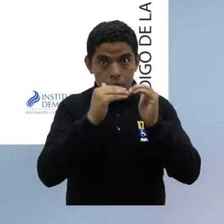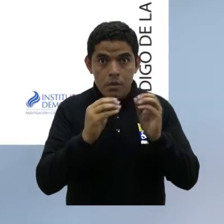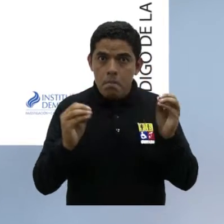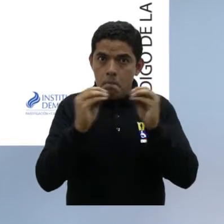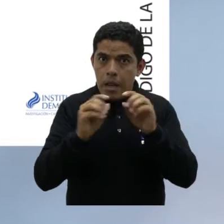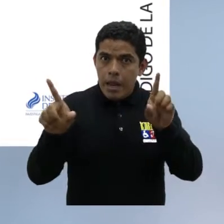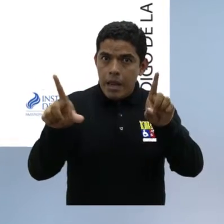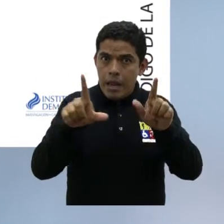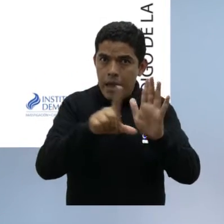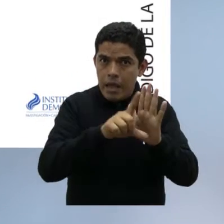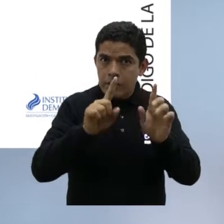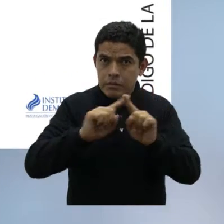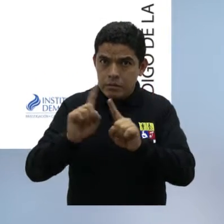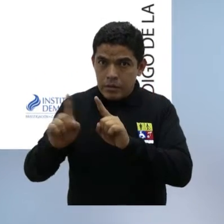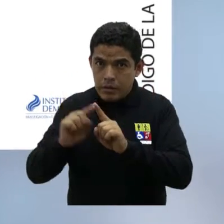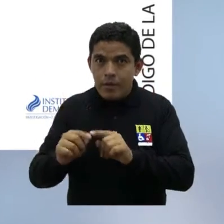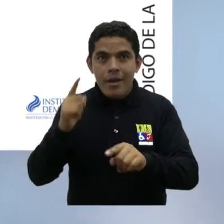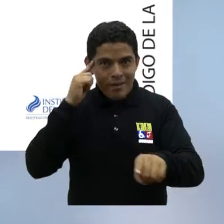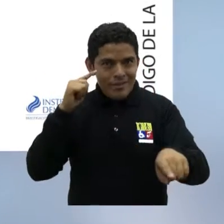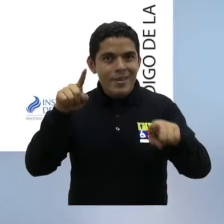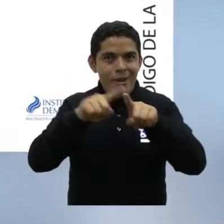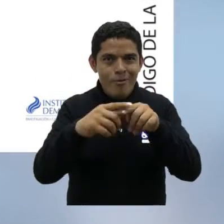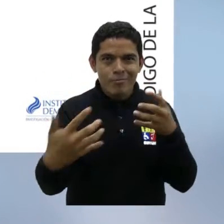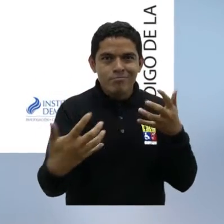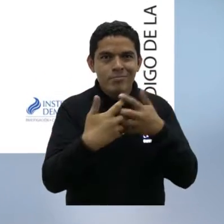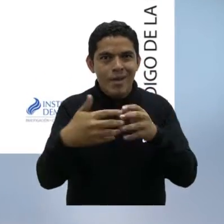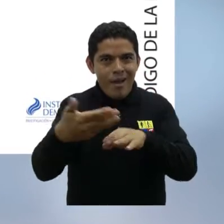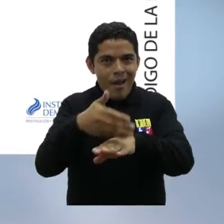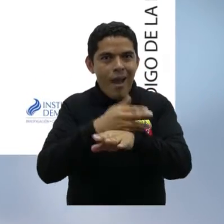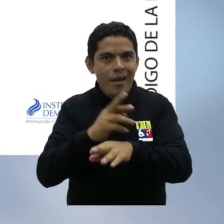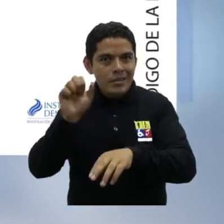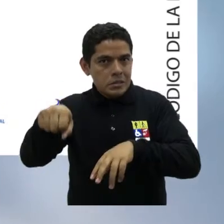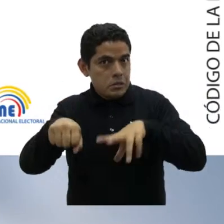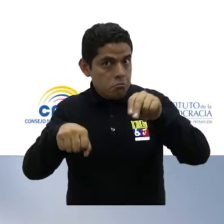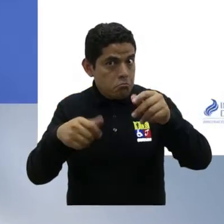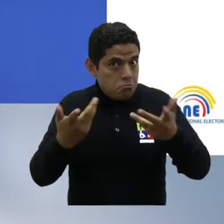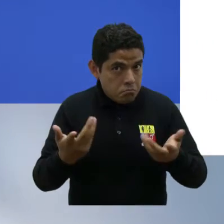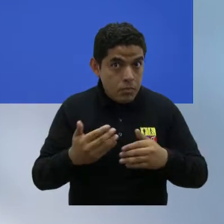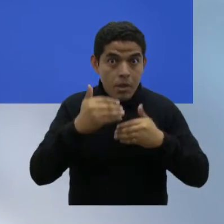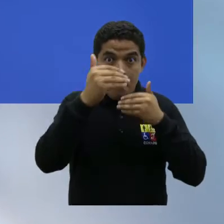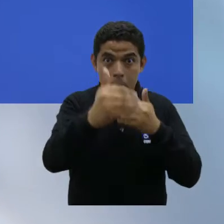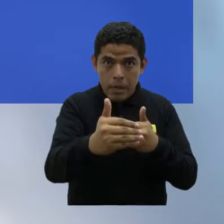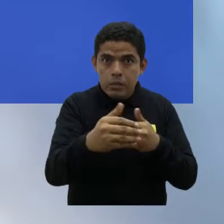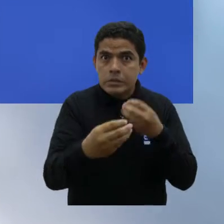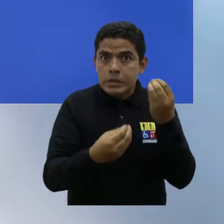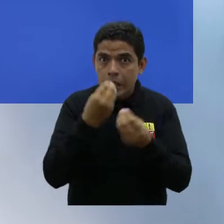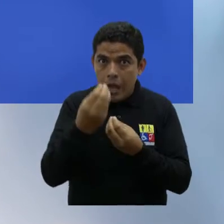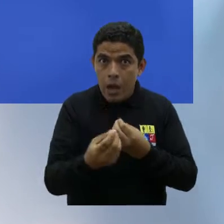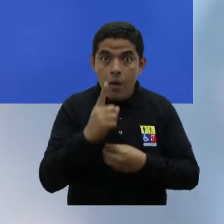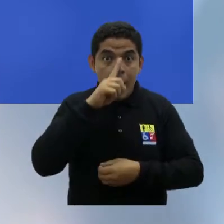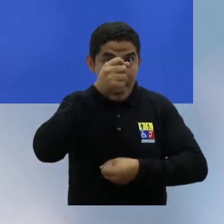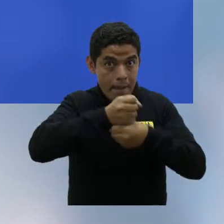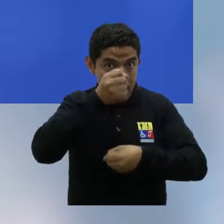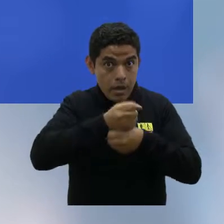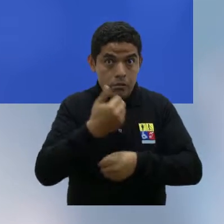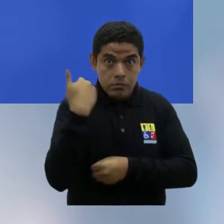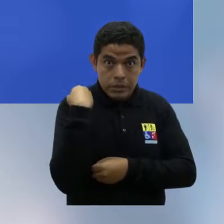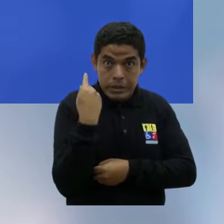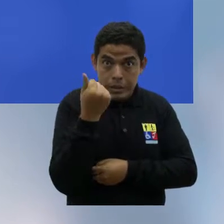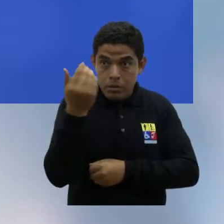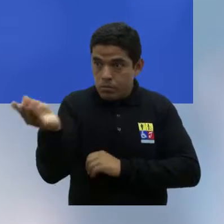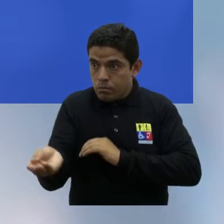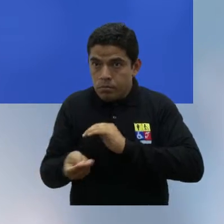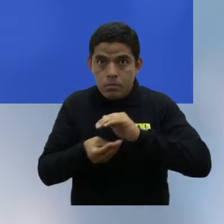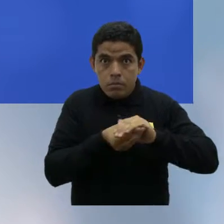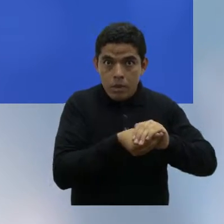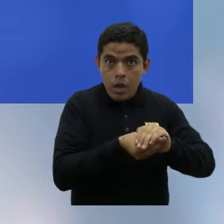pertinentes, a fin de adecuarlos al pronunciamiento mayoritario del pueblo ecuatoriano. En este plazo, los servidores públicos que tengan capitales y